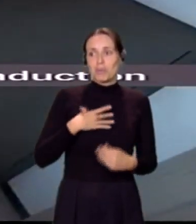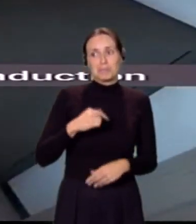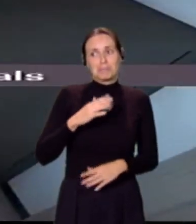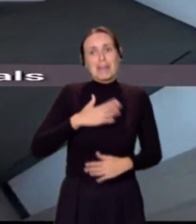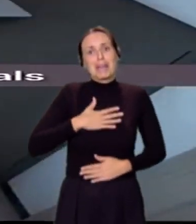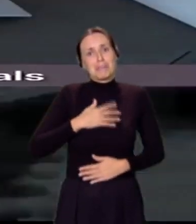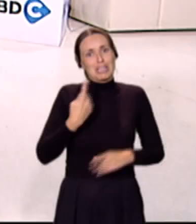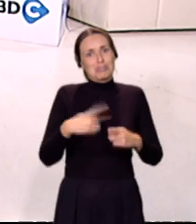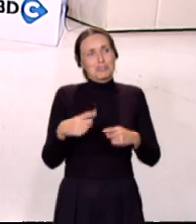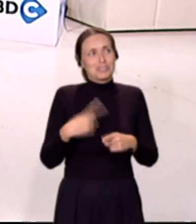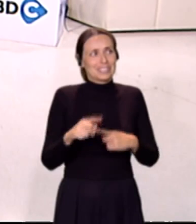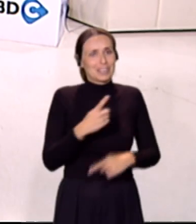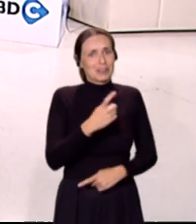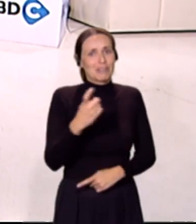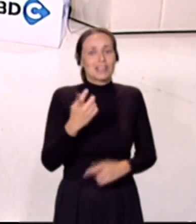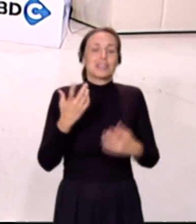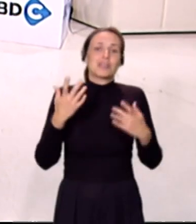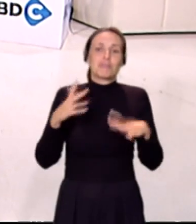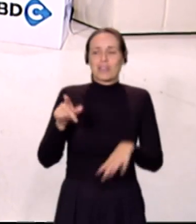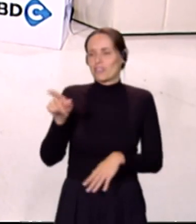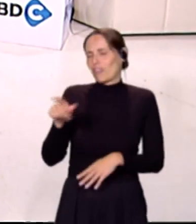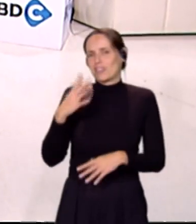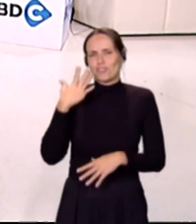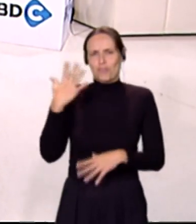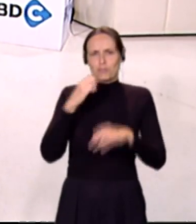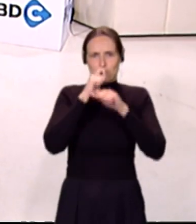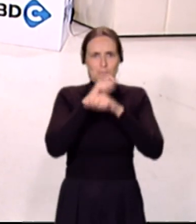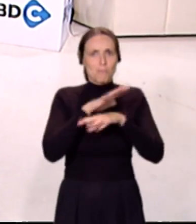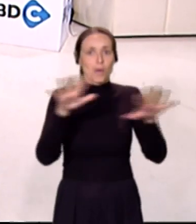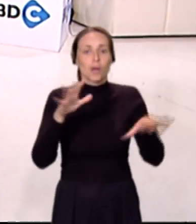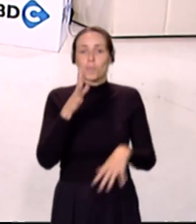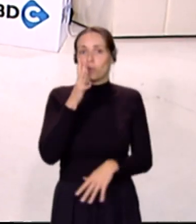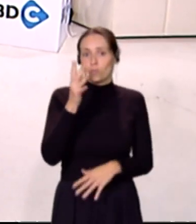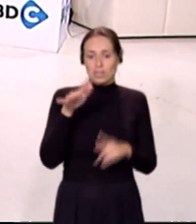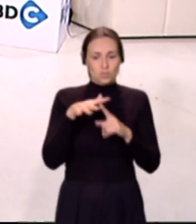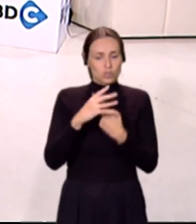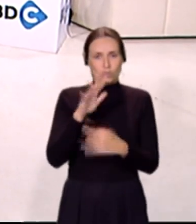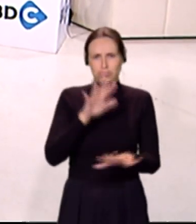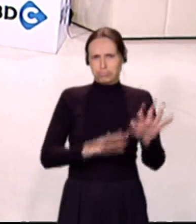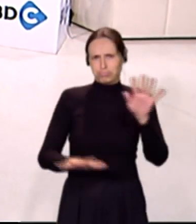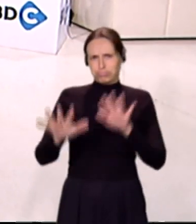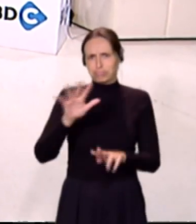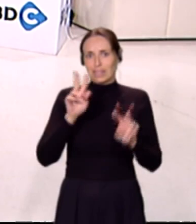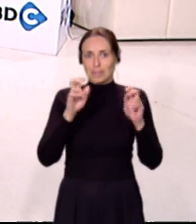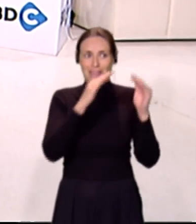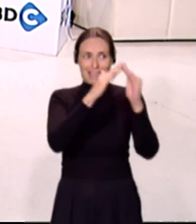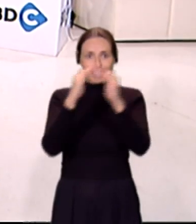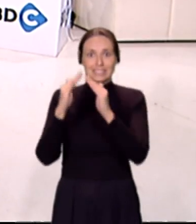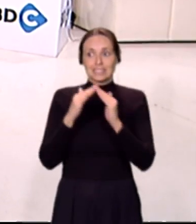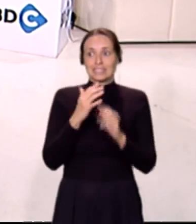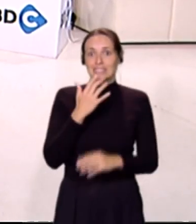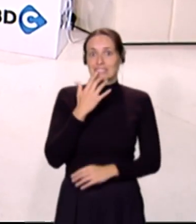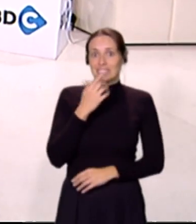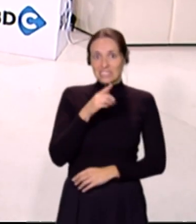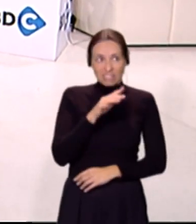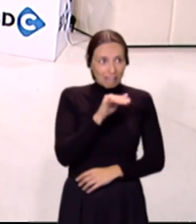cosas, pero es verdad que se hace viral porque estamos en un momento muy complicado en cuanto a la vivienda. Entonces, si eso es lo que tenemos y a